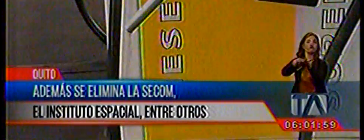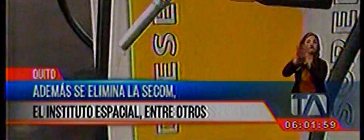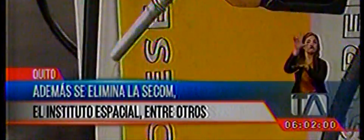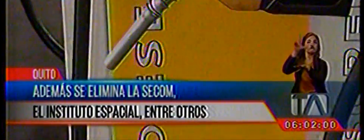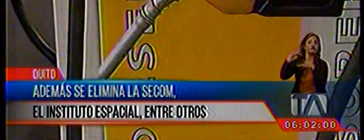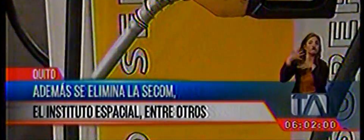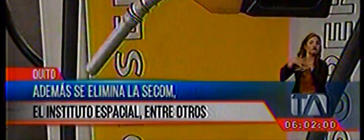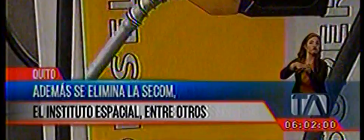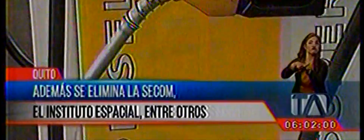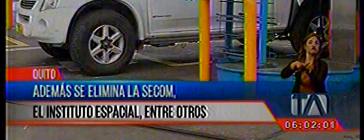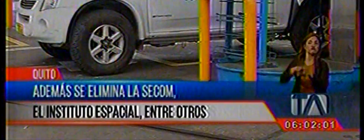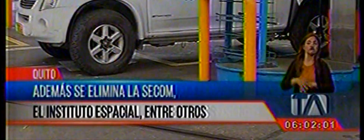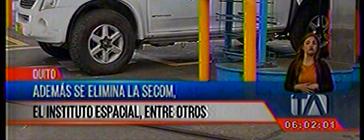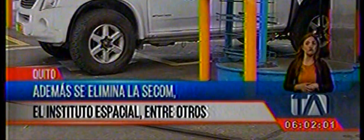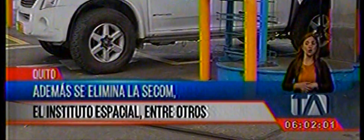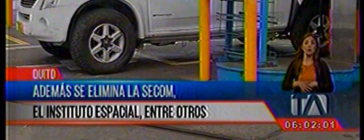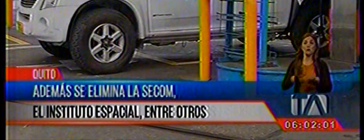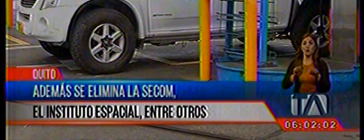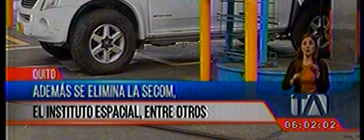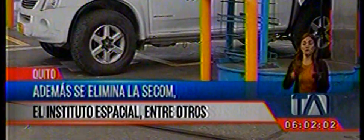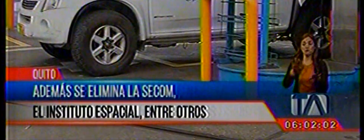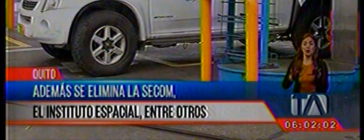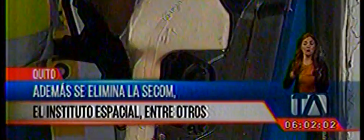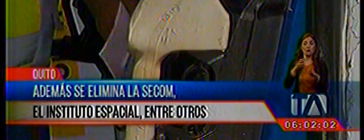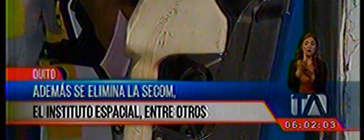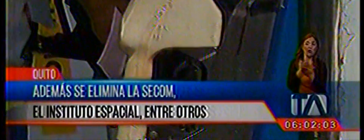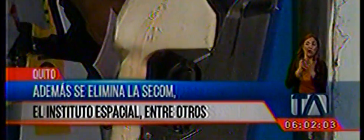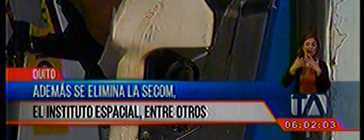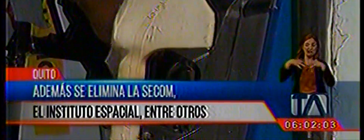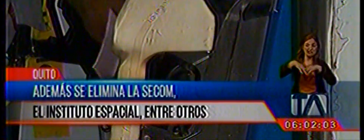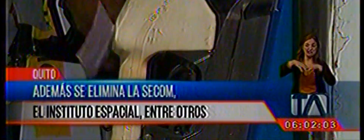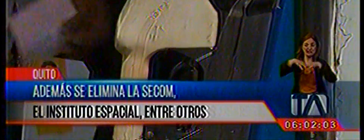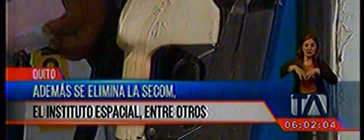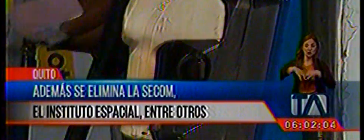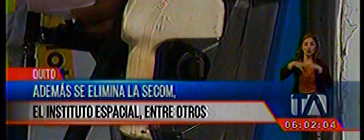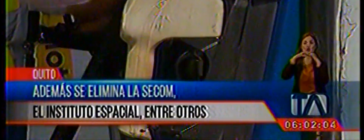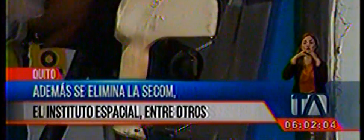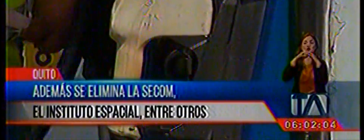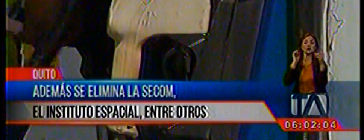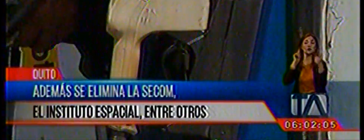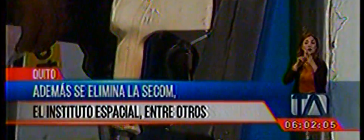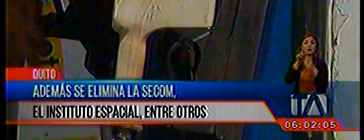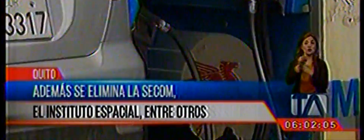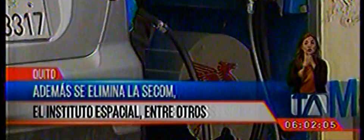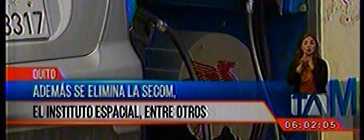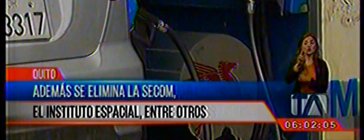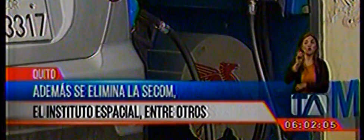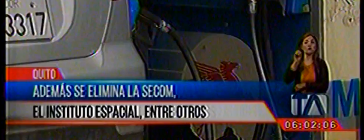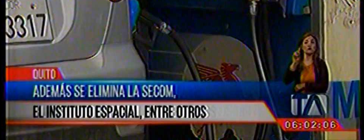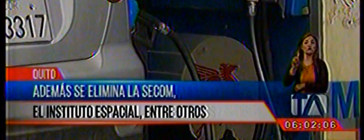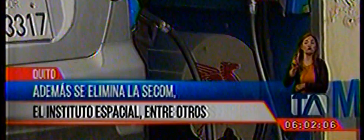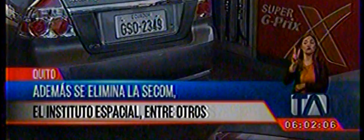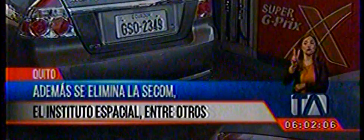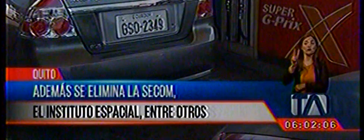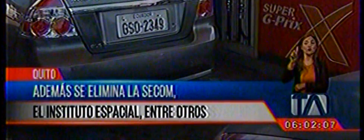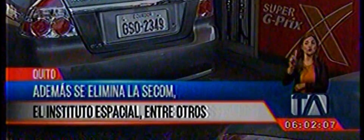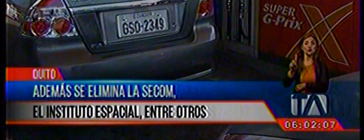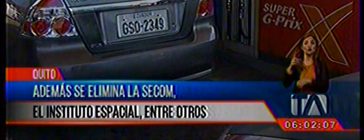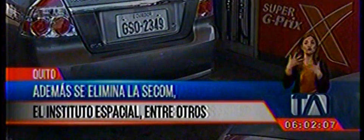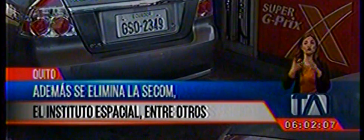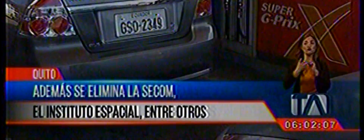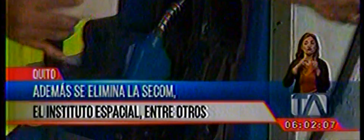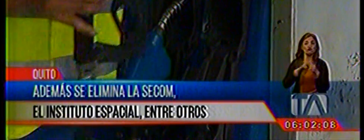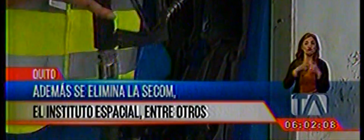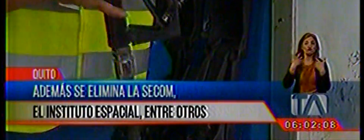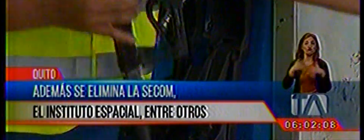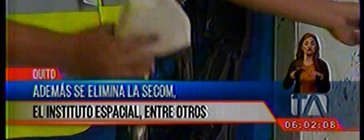decisiones permitirán llegar al equilibrio fiscal primario hasta 2021 y reducir el déficit fiscal global a